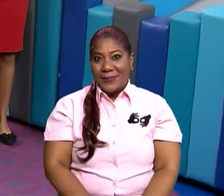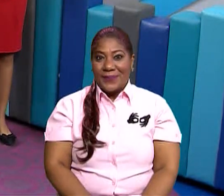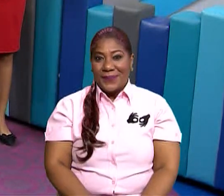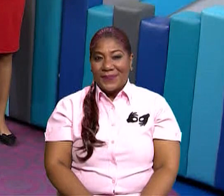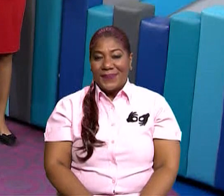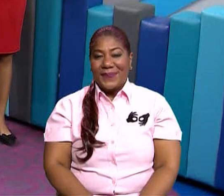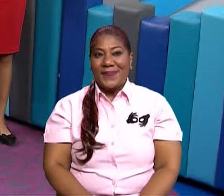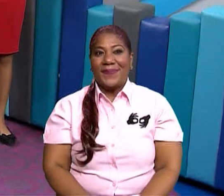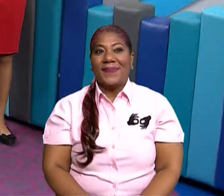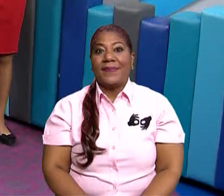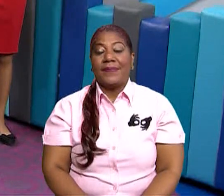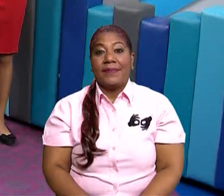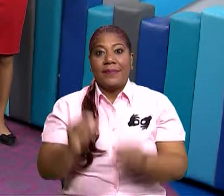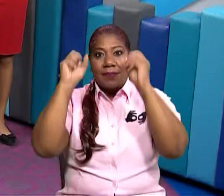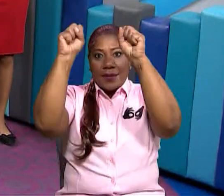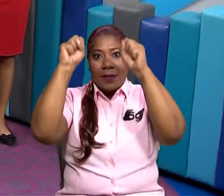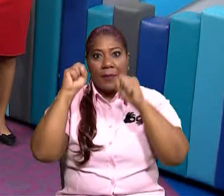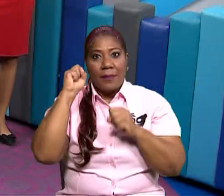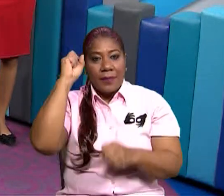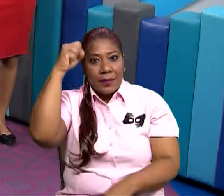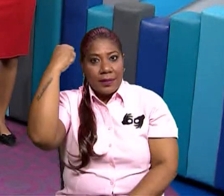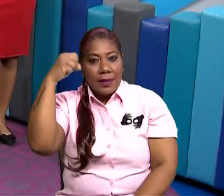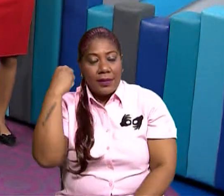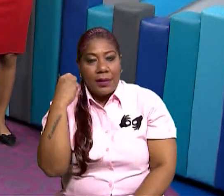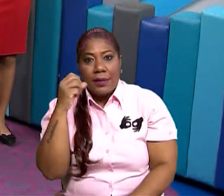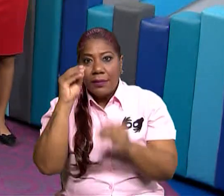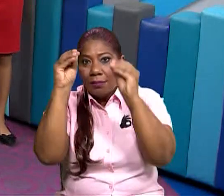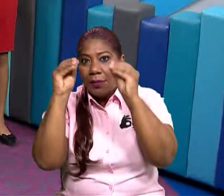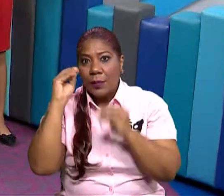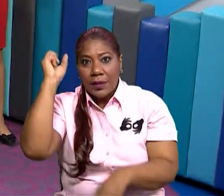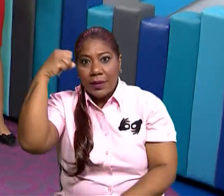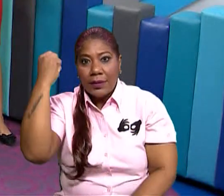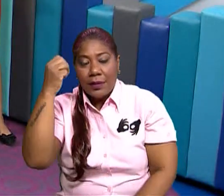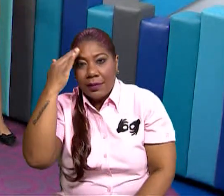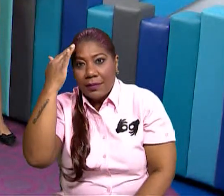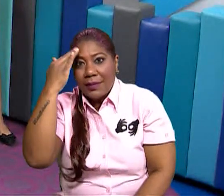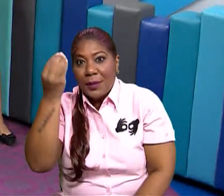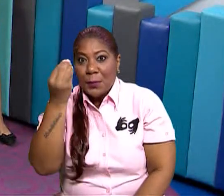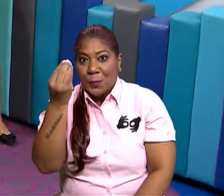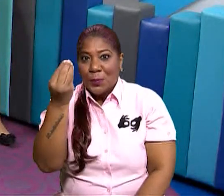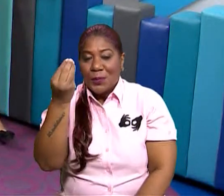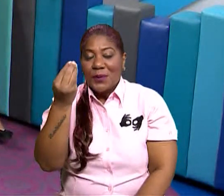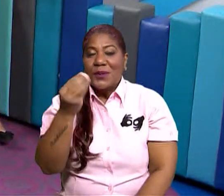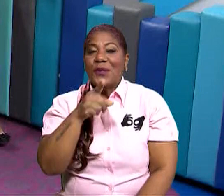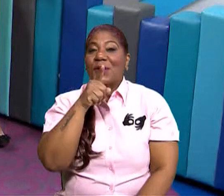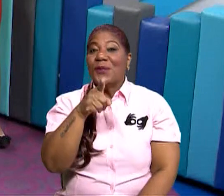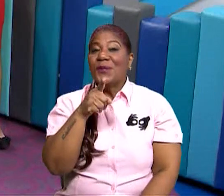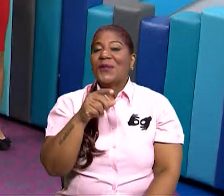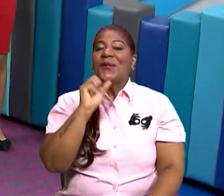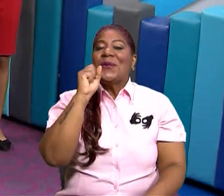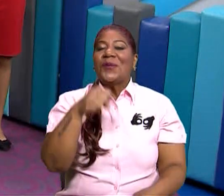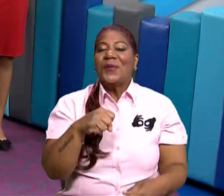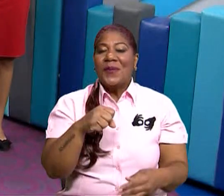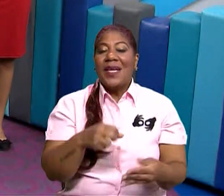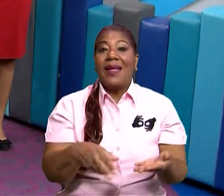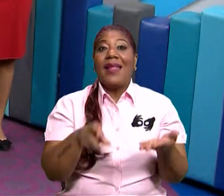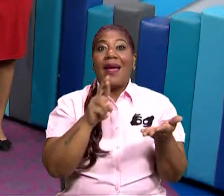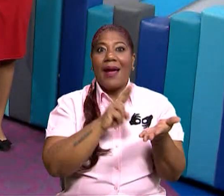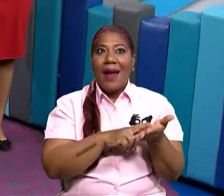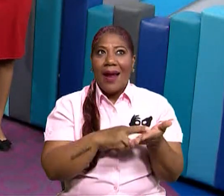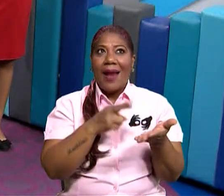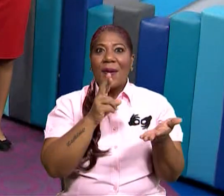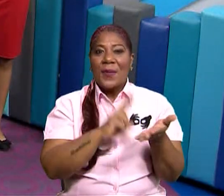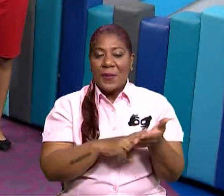Muy bien, maestra. Aprendió hoy, maestra. Bueno, así mismo ustedes, mis niños, pueden repasar en casa cada uno de los